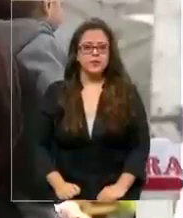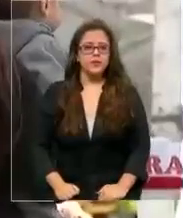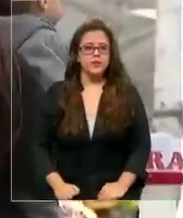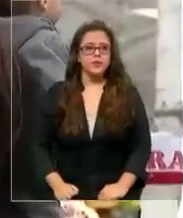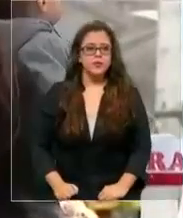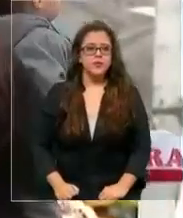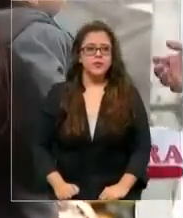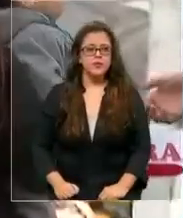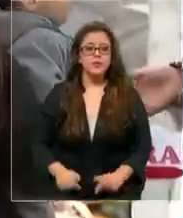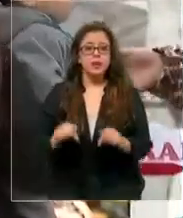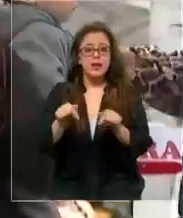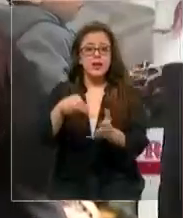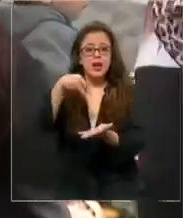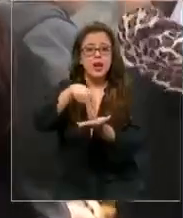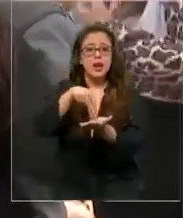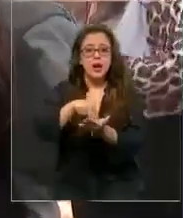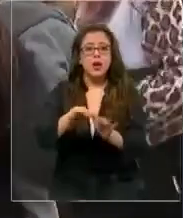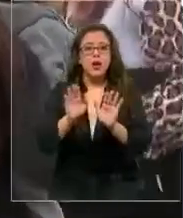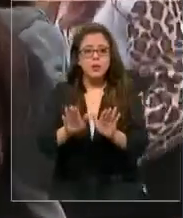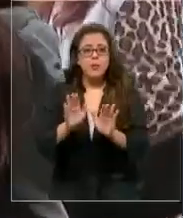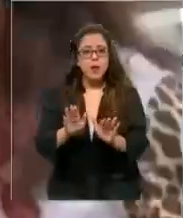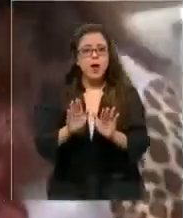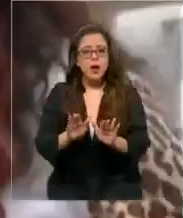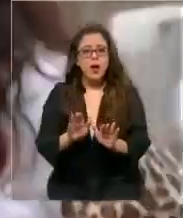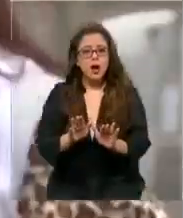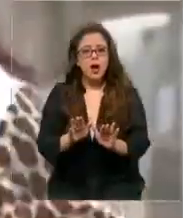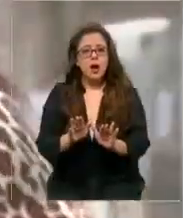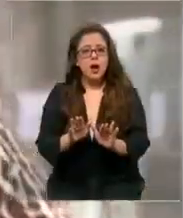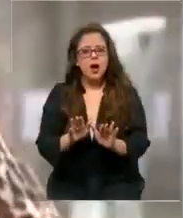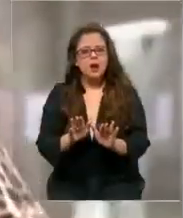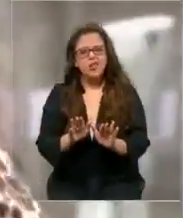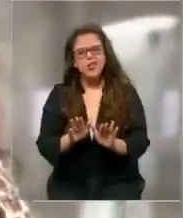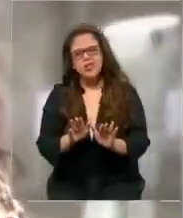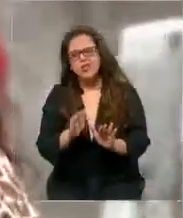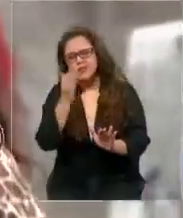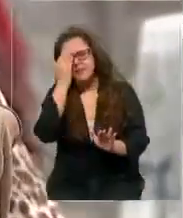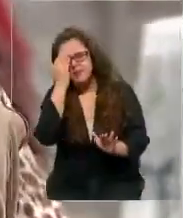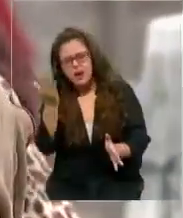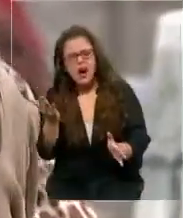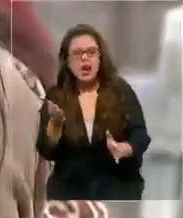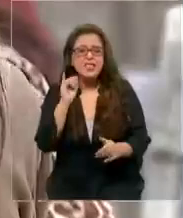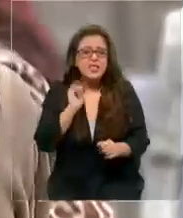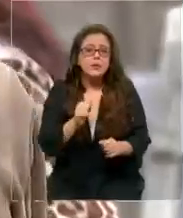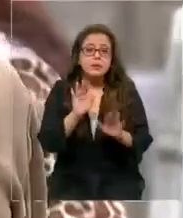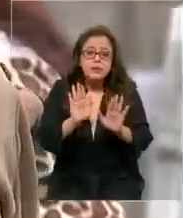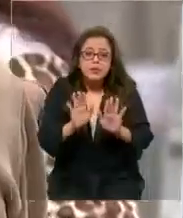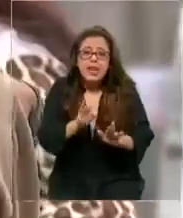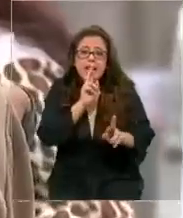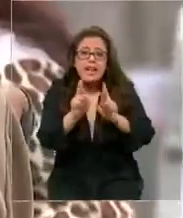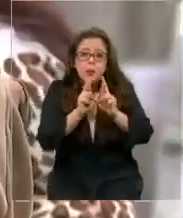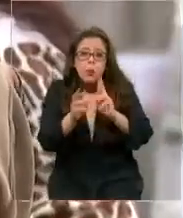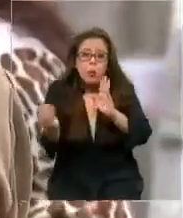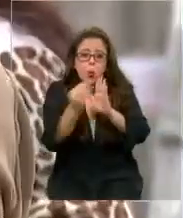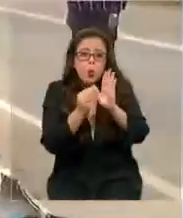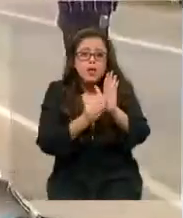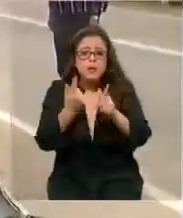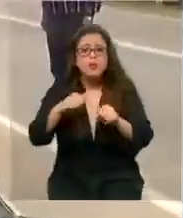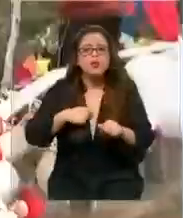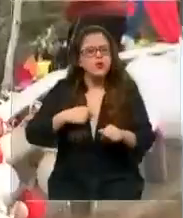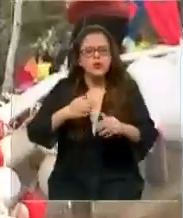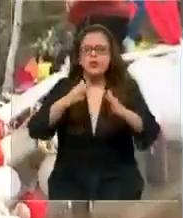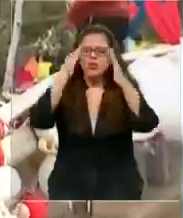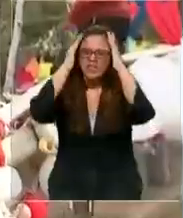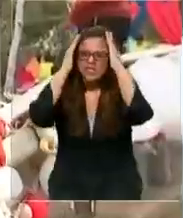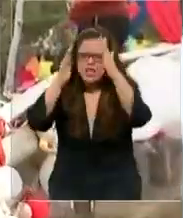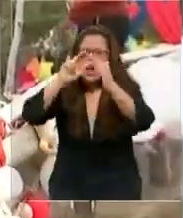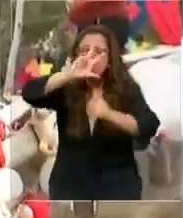La espera se hace eterna. Cada día uno piensa que va a encontrar una respuesta y nada, pero me estoy centrando en Dios, que Él va a